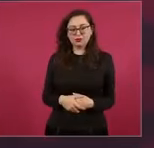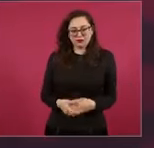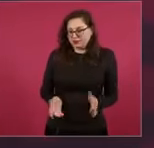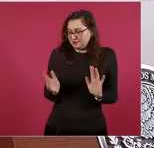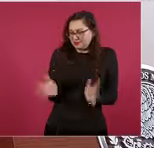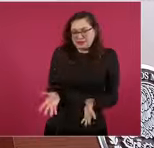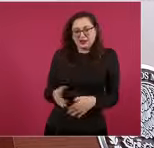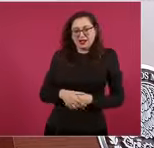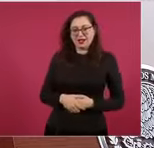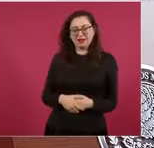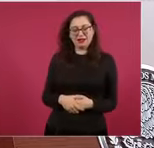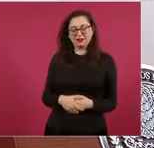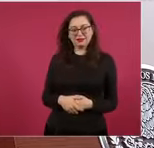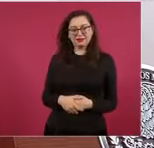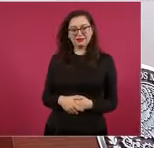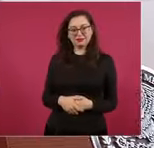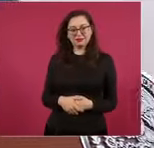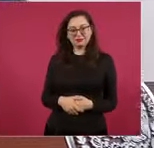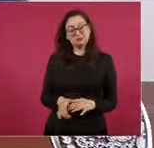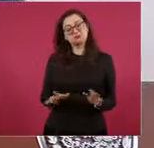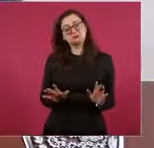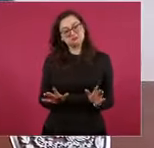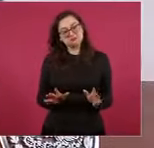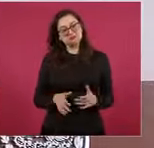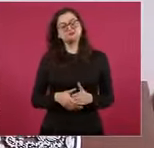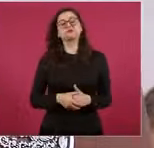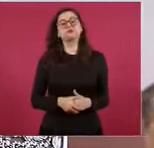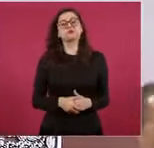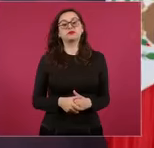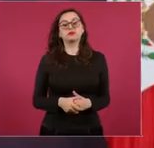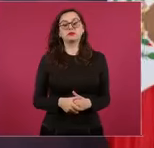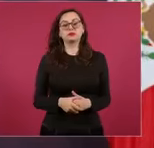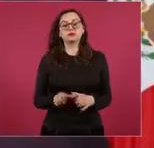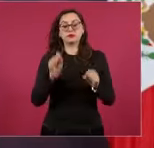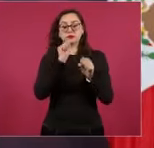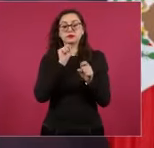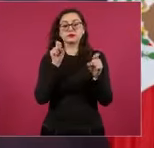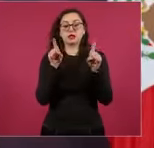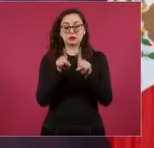Y también estamos hablando de cinco,